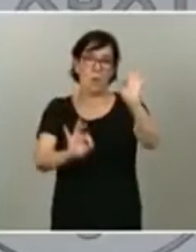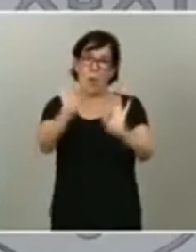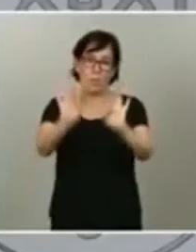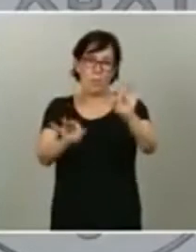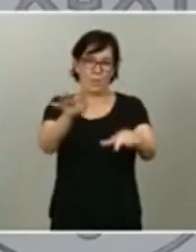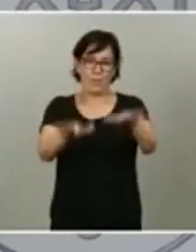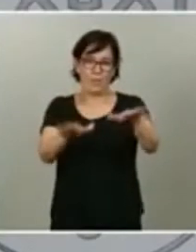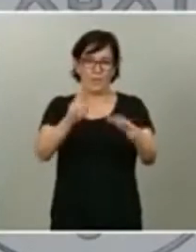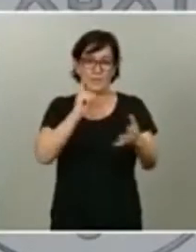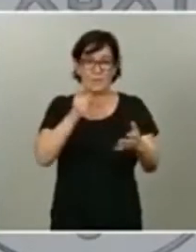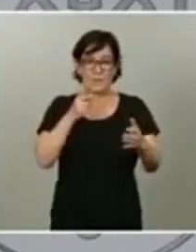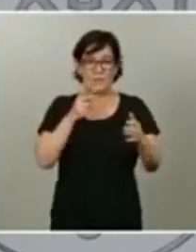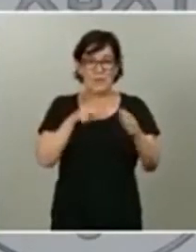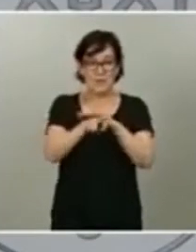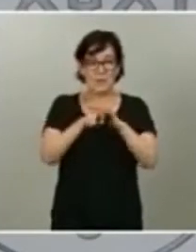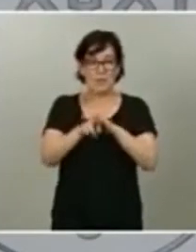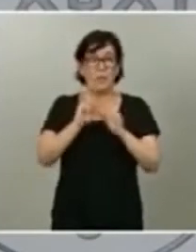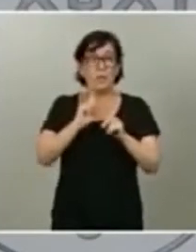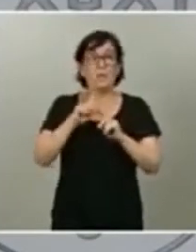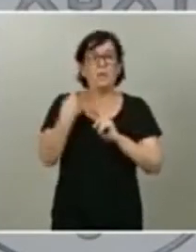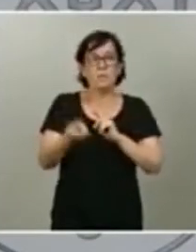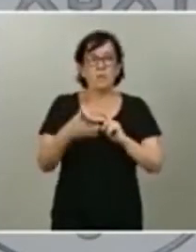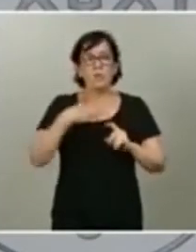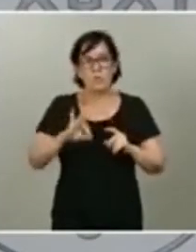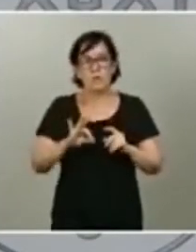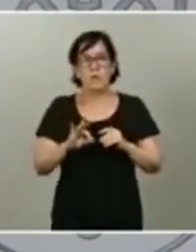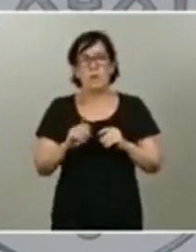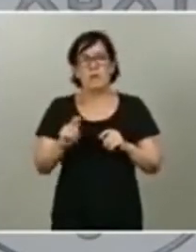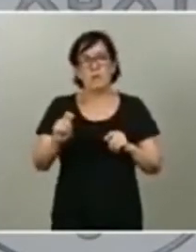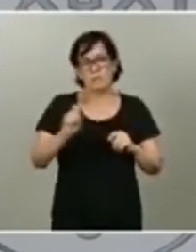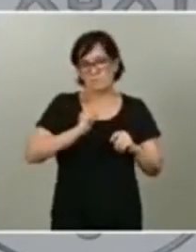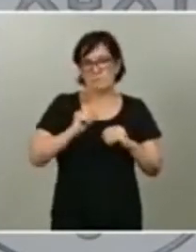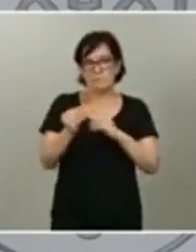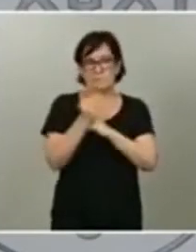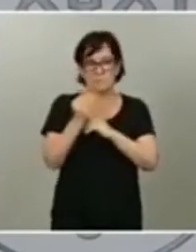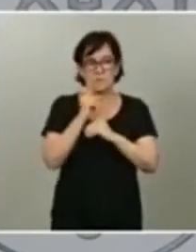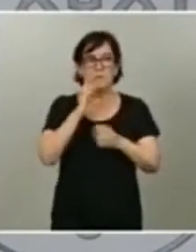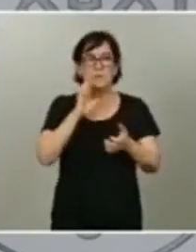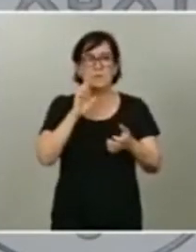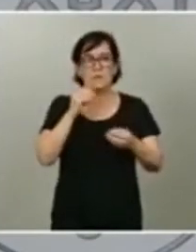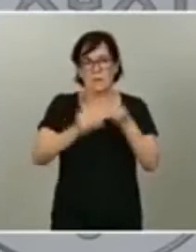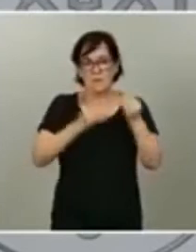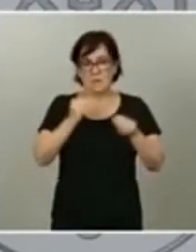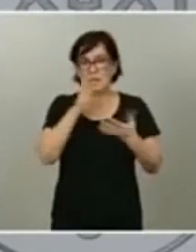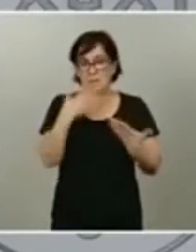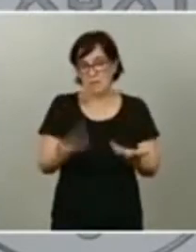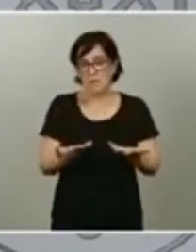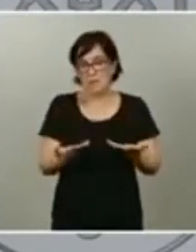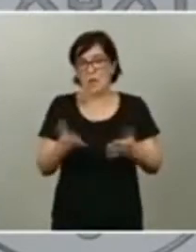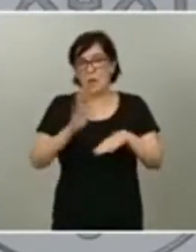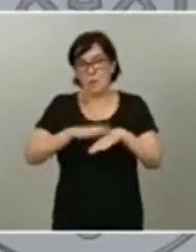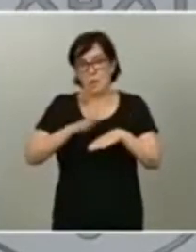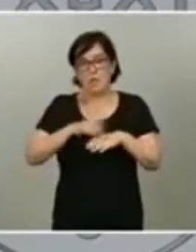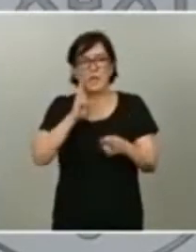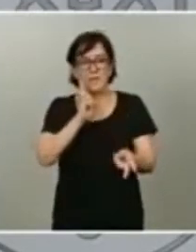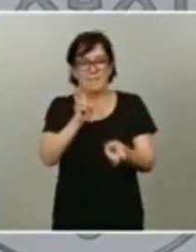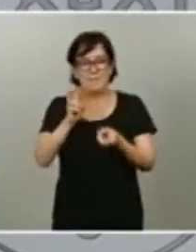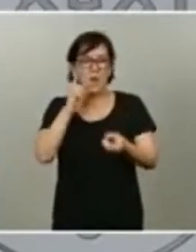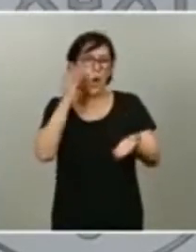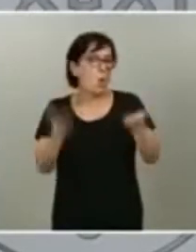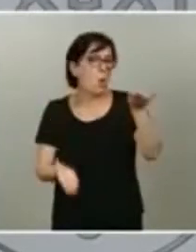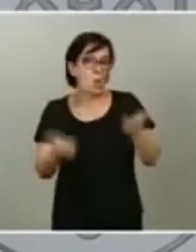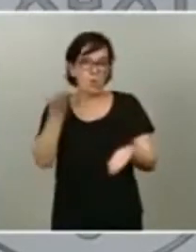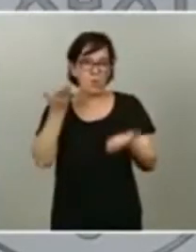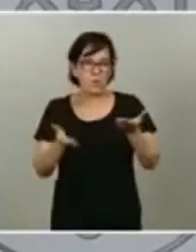que recibe y, posteriormente, puedan recibir, entre otras cosas, las prestaciones que estamos dando lugar porque nuestra fiscalidad se ajusta. Esto es como